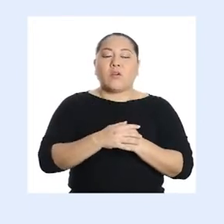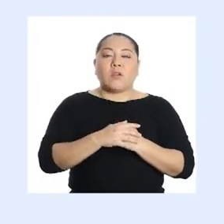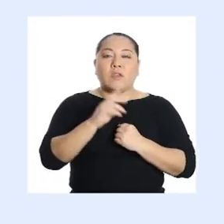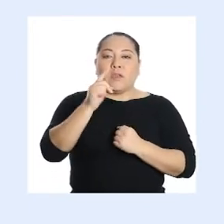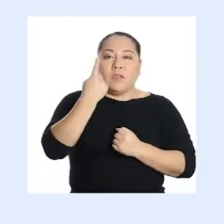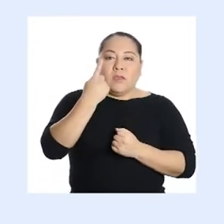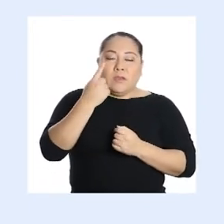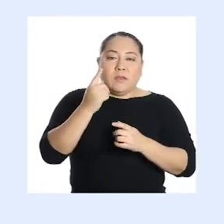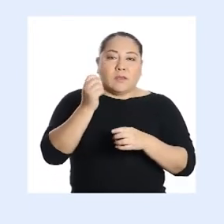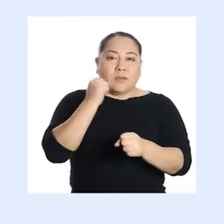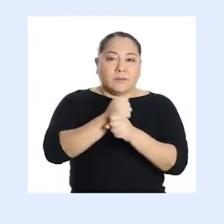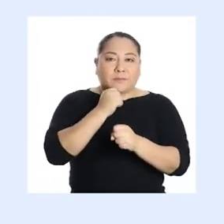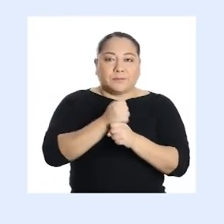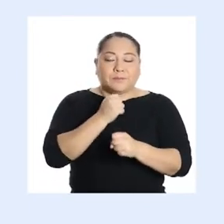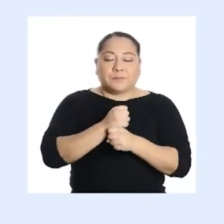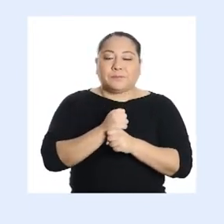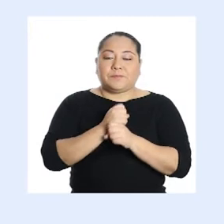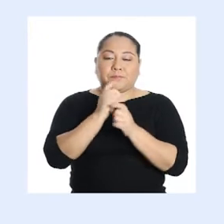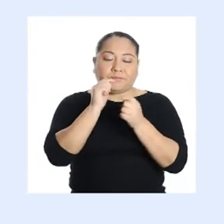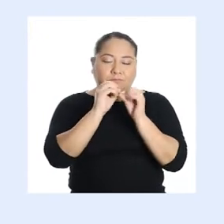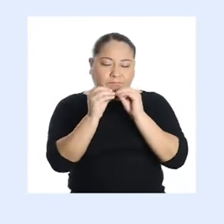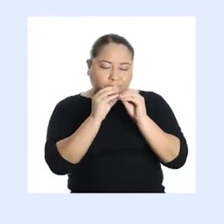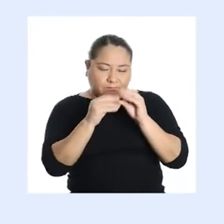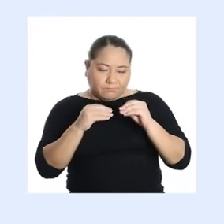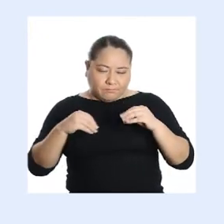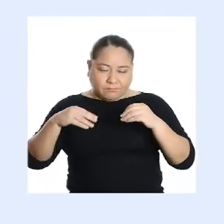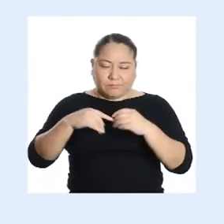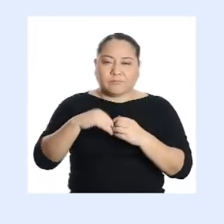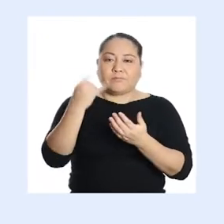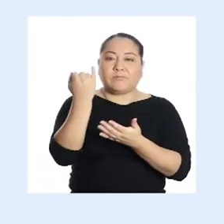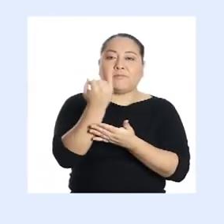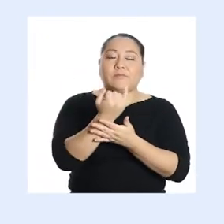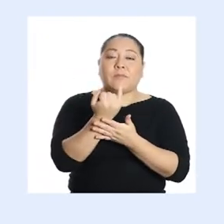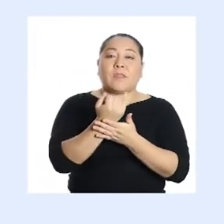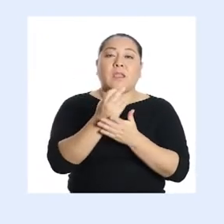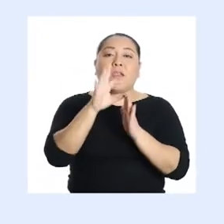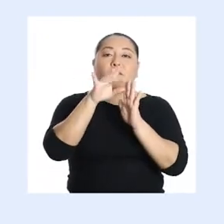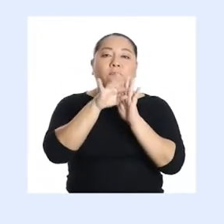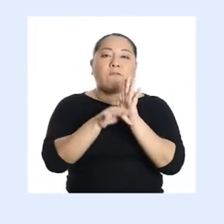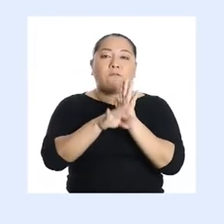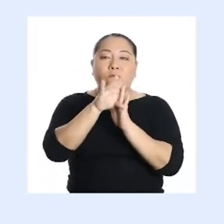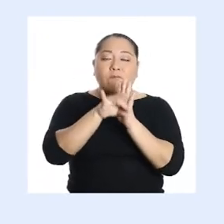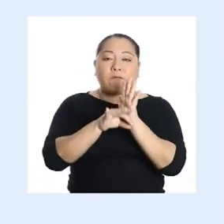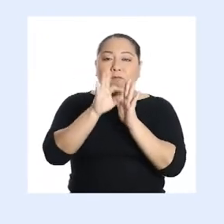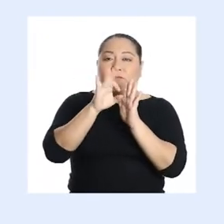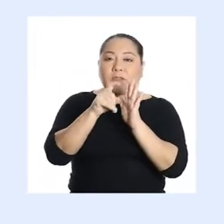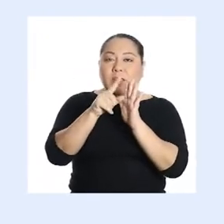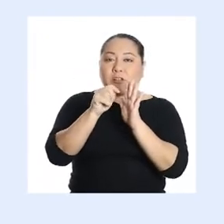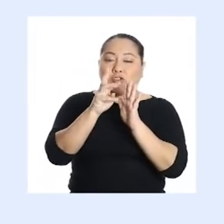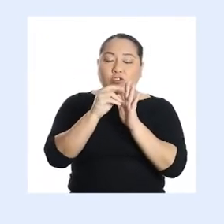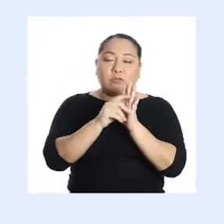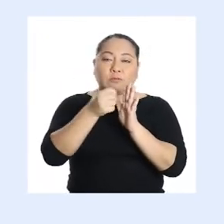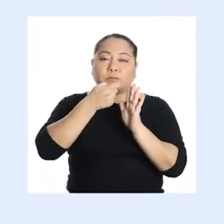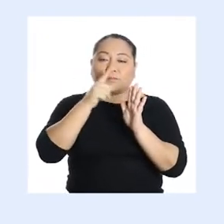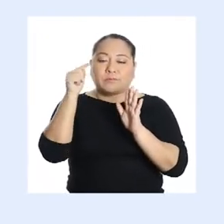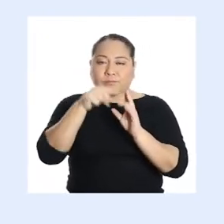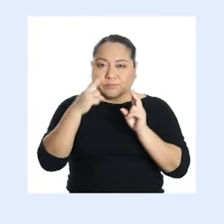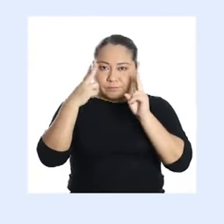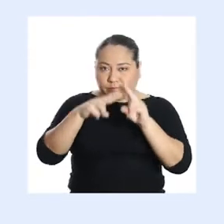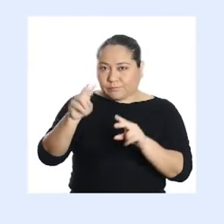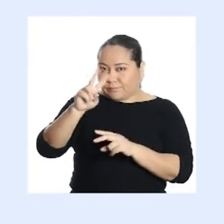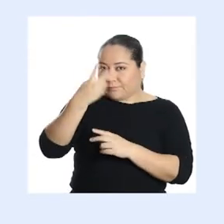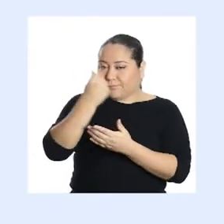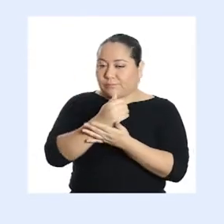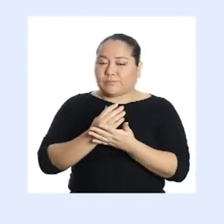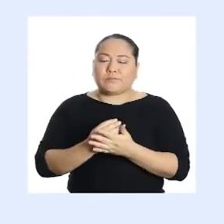con nuestra primera tarea, modelar nuestro filtro de agua. Vamos por la